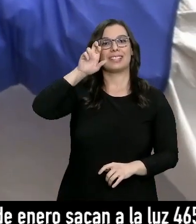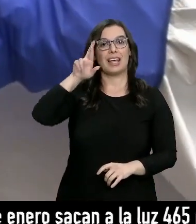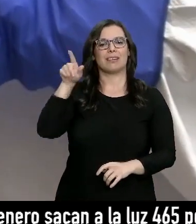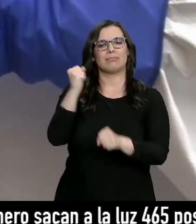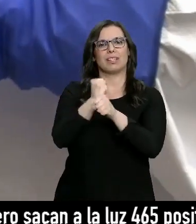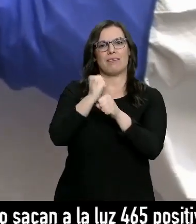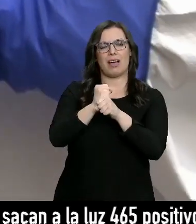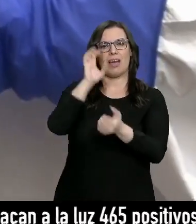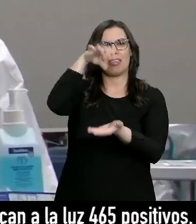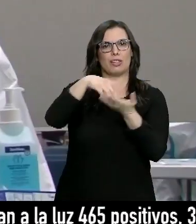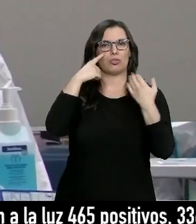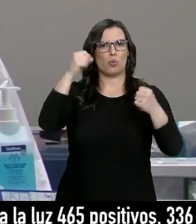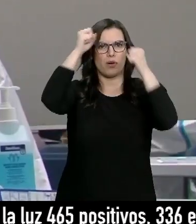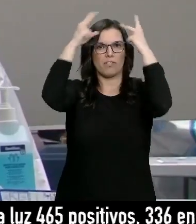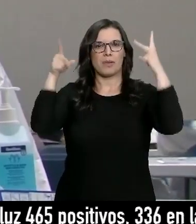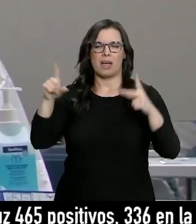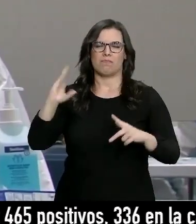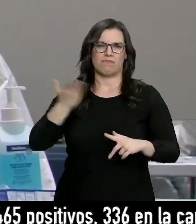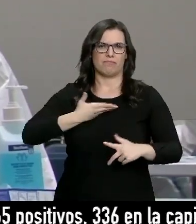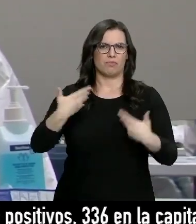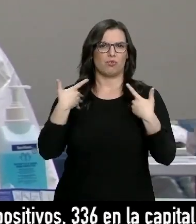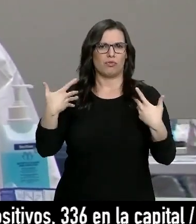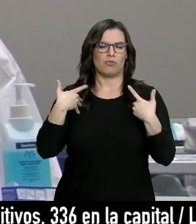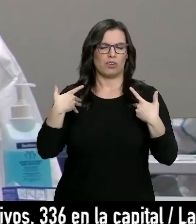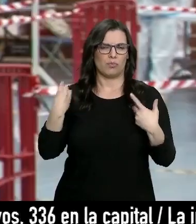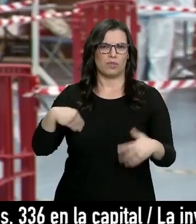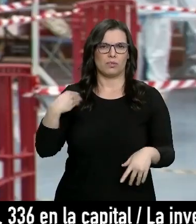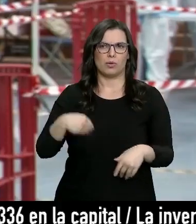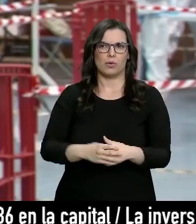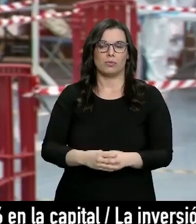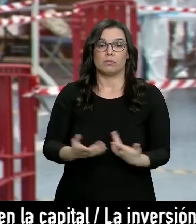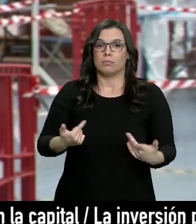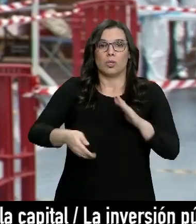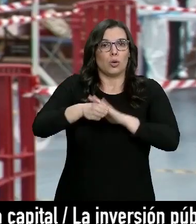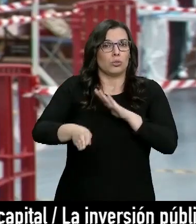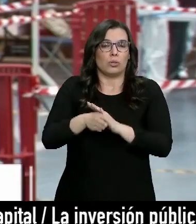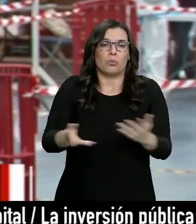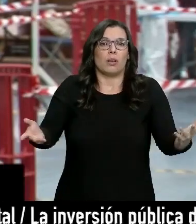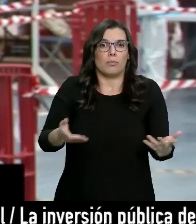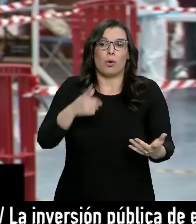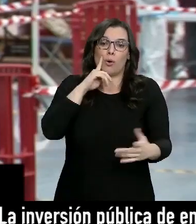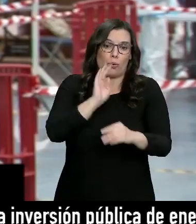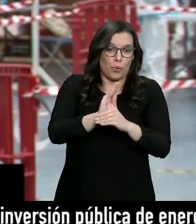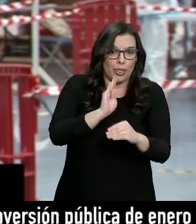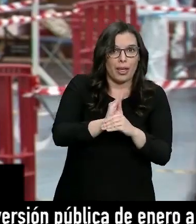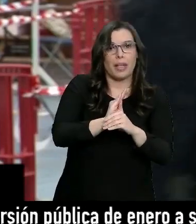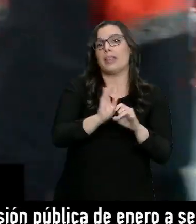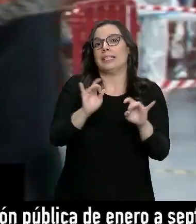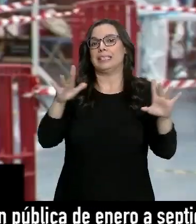vivido en sus propias carnes algunos de los momentos más duros de la pandemia. Ahí estamos, hija, con mucho cuidado e